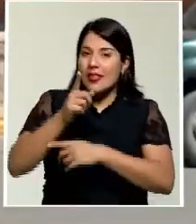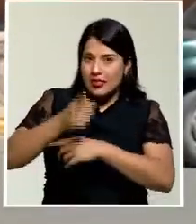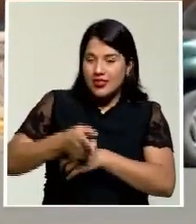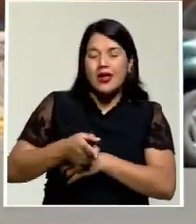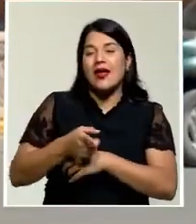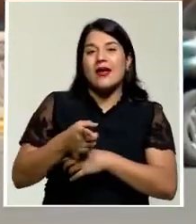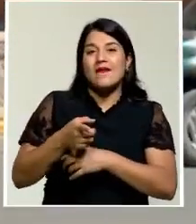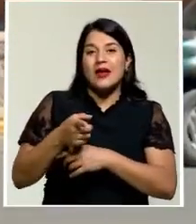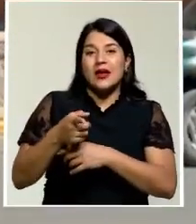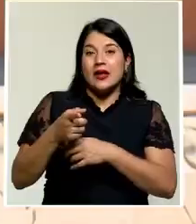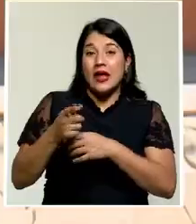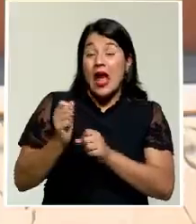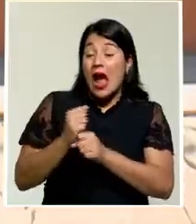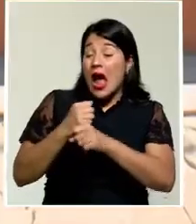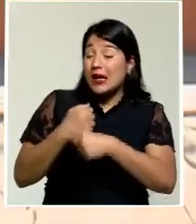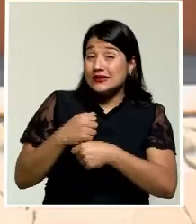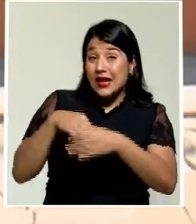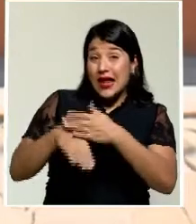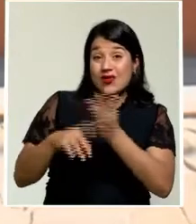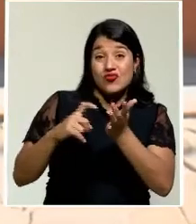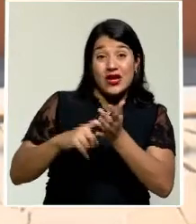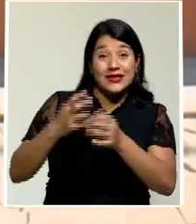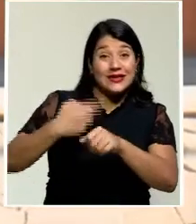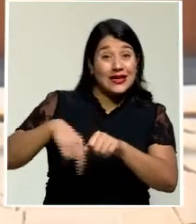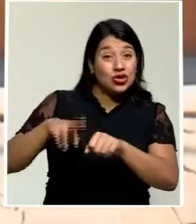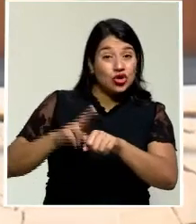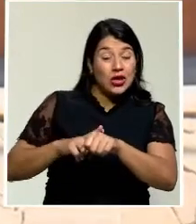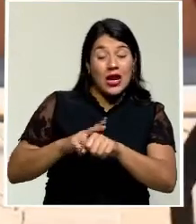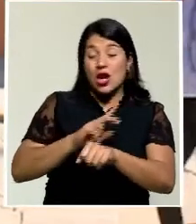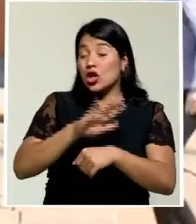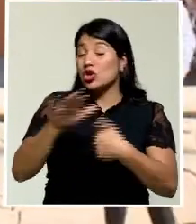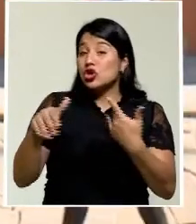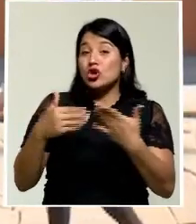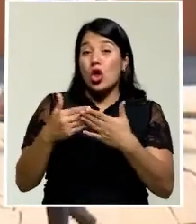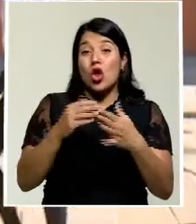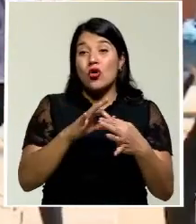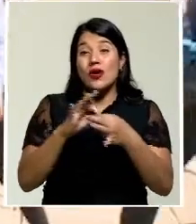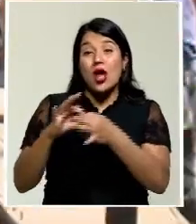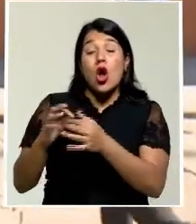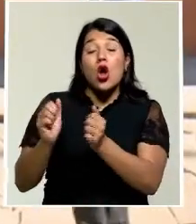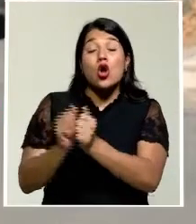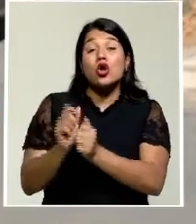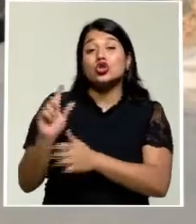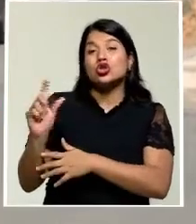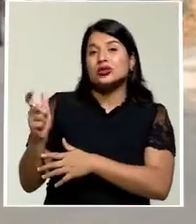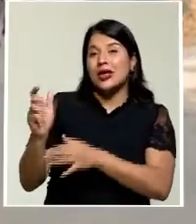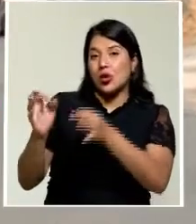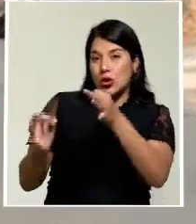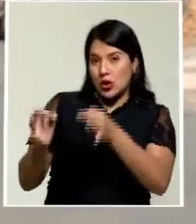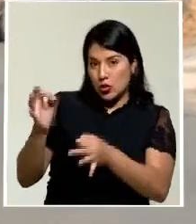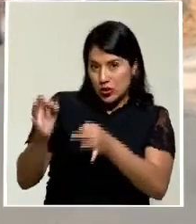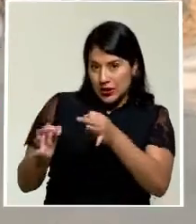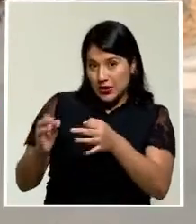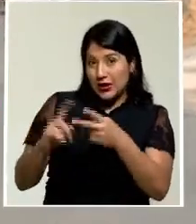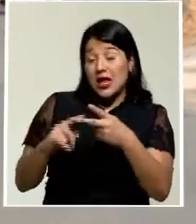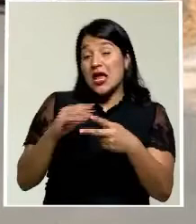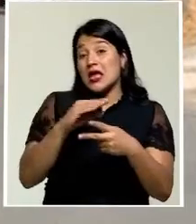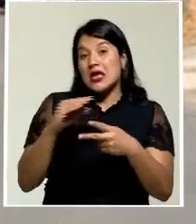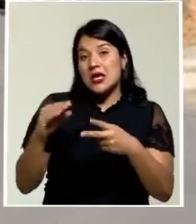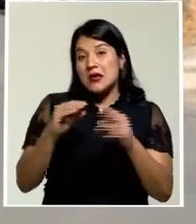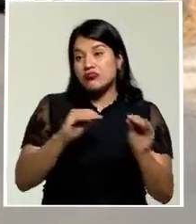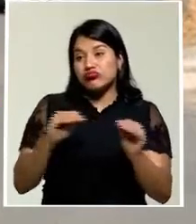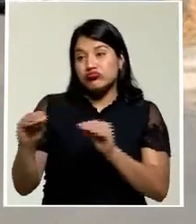Registro Nacional todo lo relacionado con la nueva identidad jurídica y el traslado de los bienes muebles que posea el Consejo Municipal de